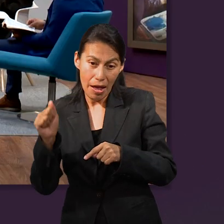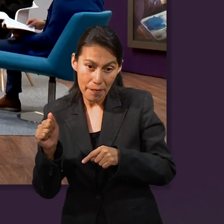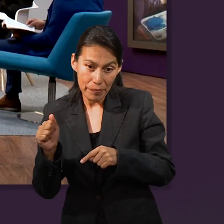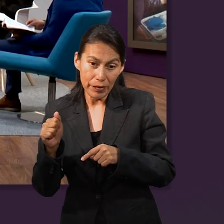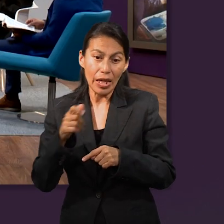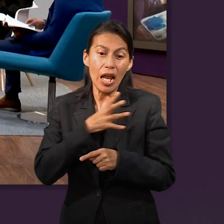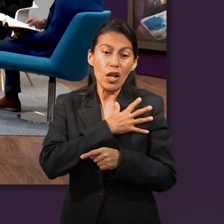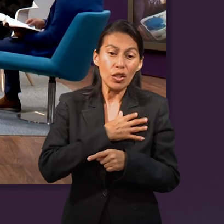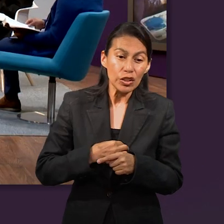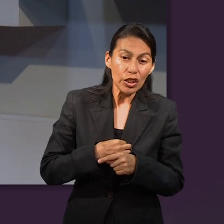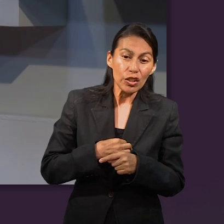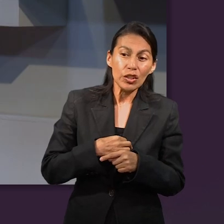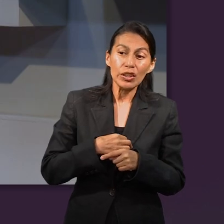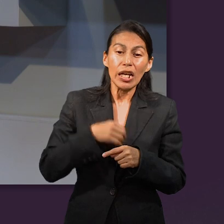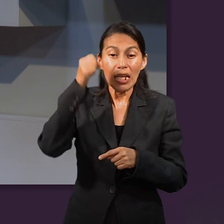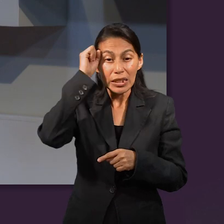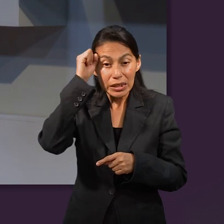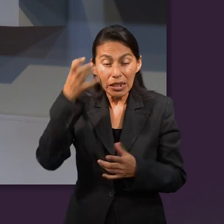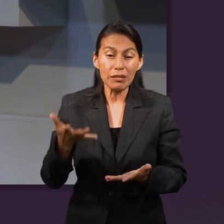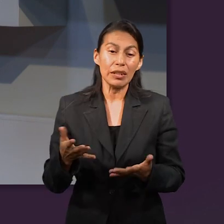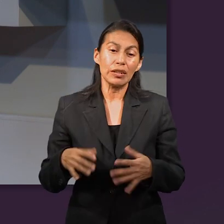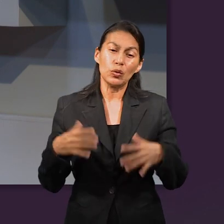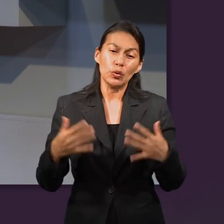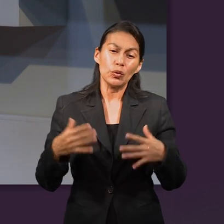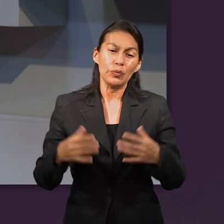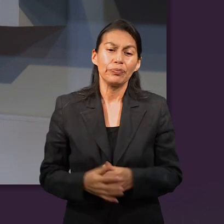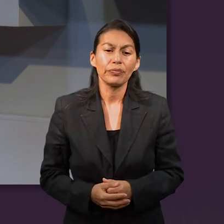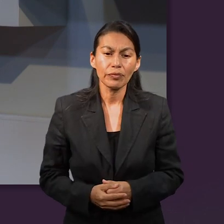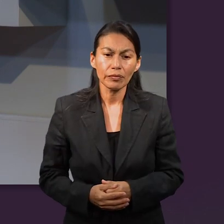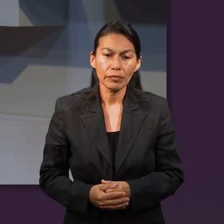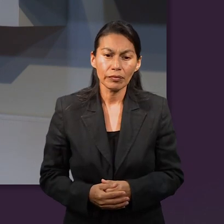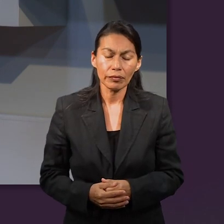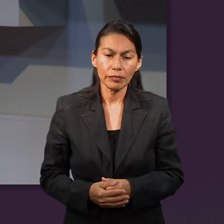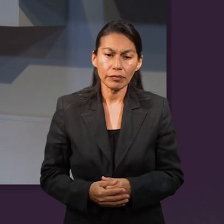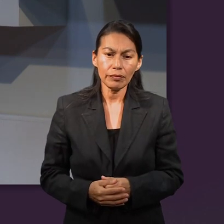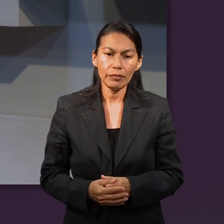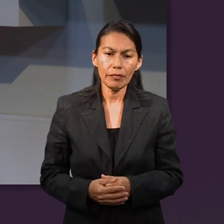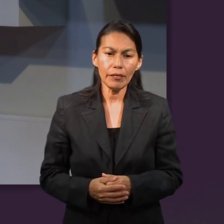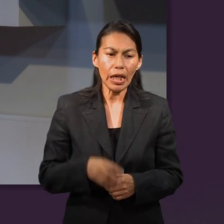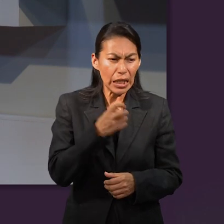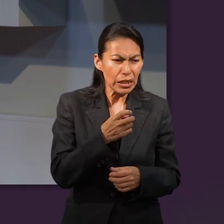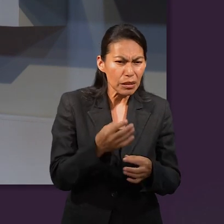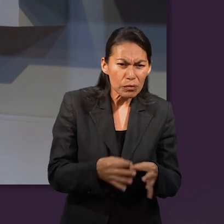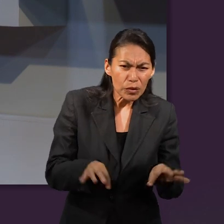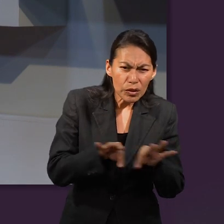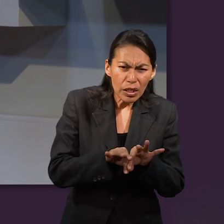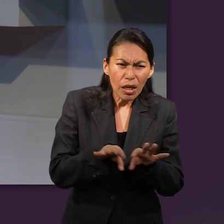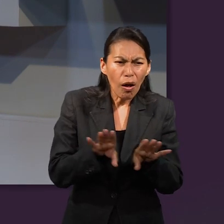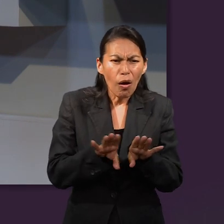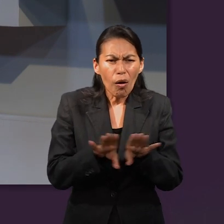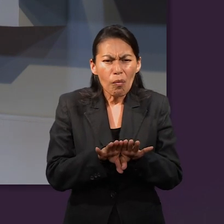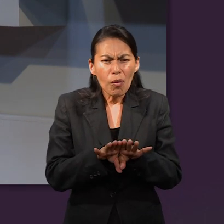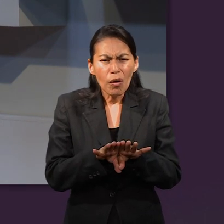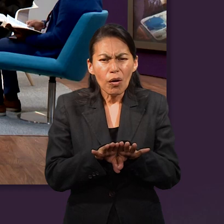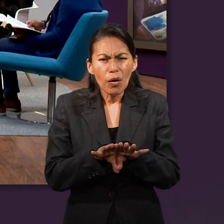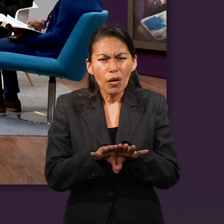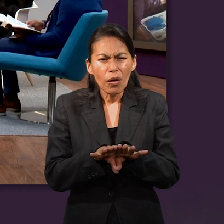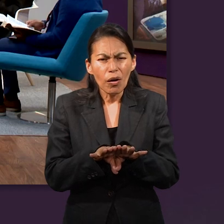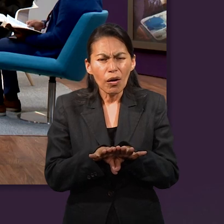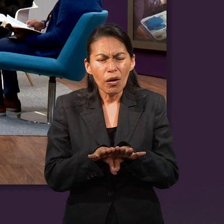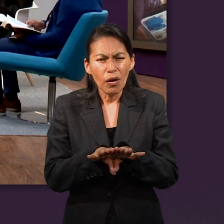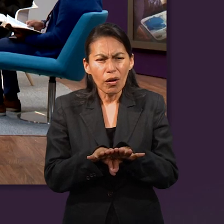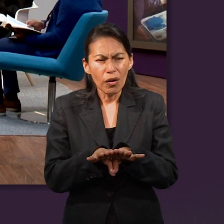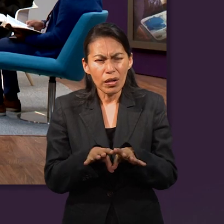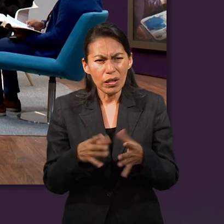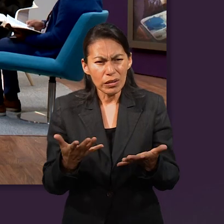Lea. Ok, y entonces estamos viendo cómo era importante en esos tiempos que tuvieran la mayor cantidad de hijos.